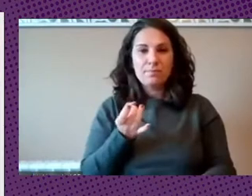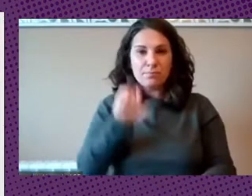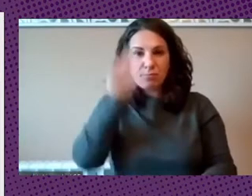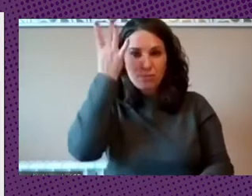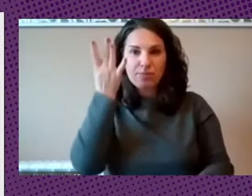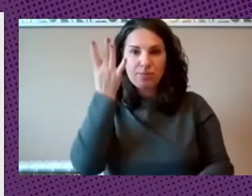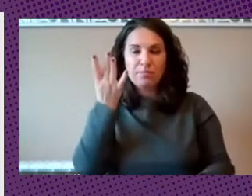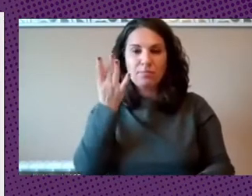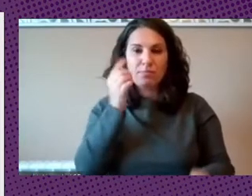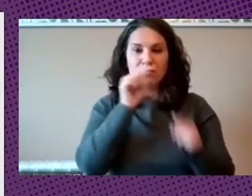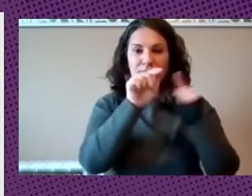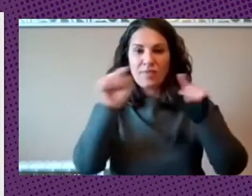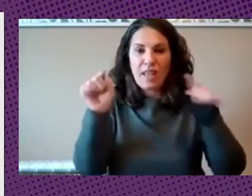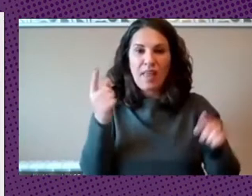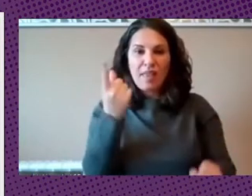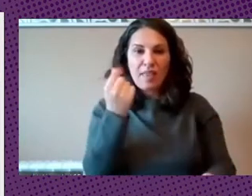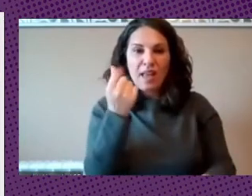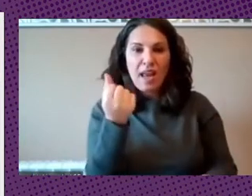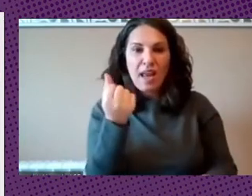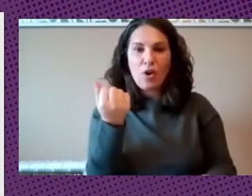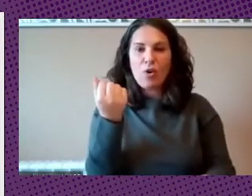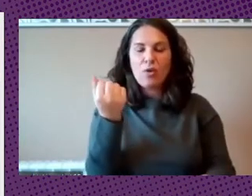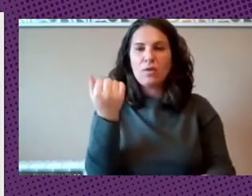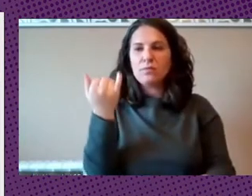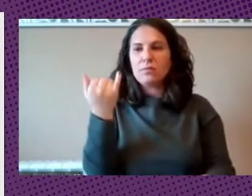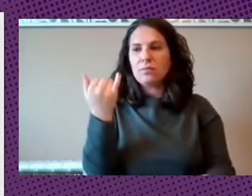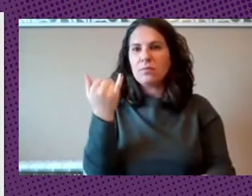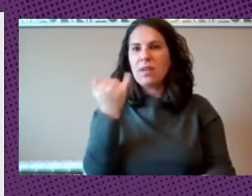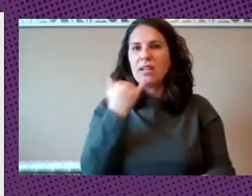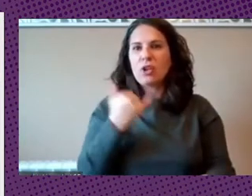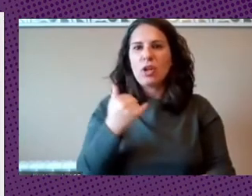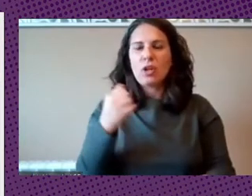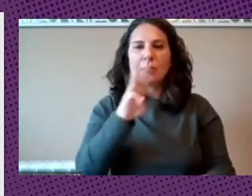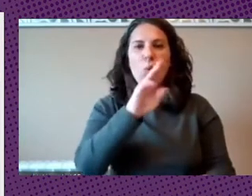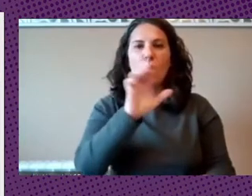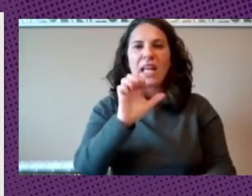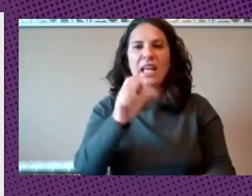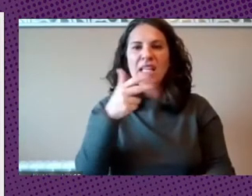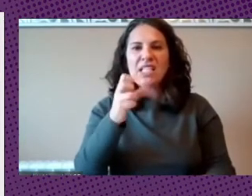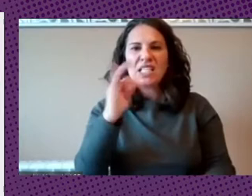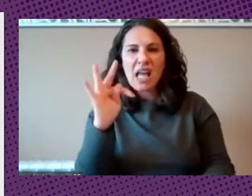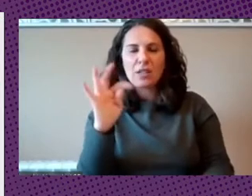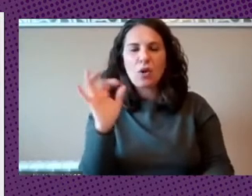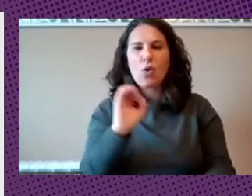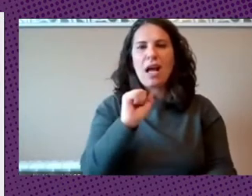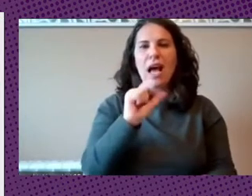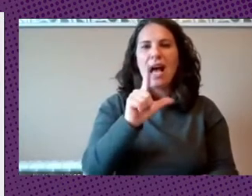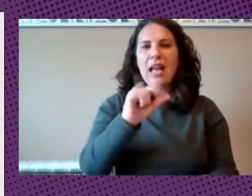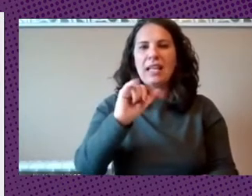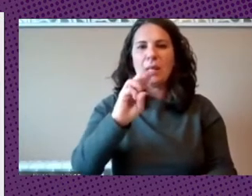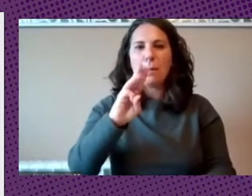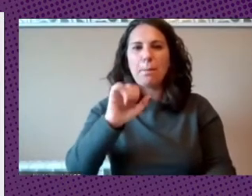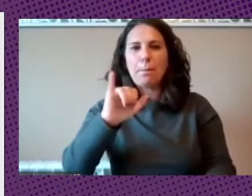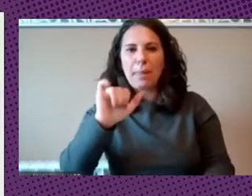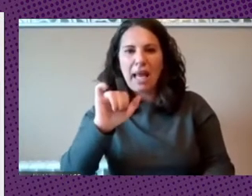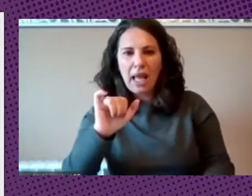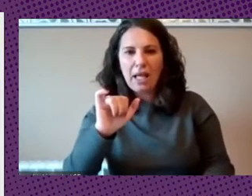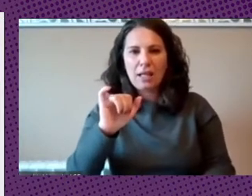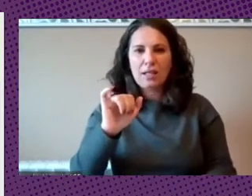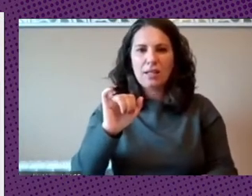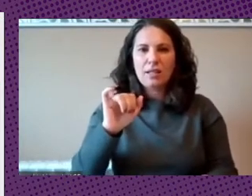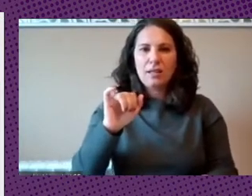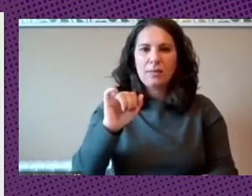electrónico como de WeChat como de Alipay y para que la información no